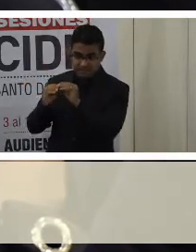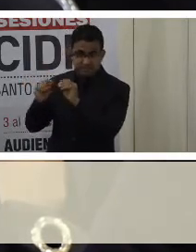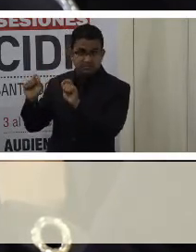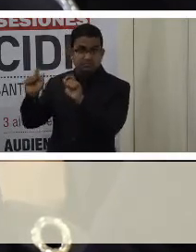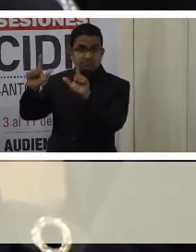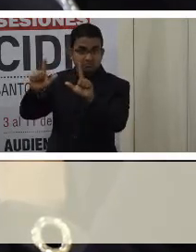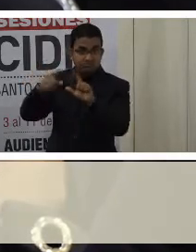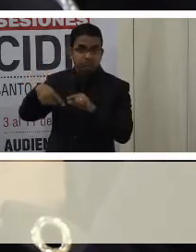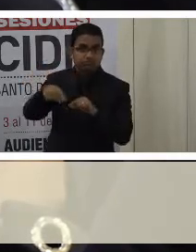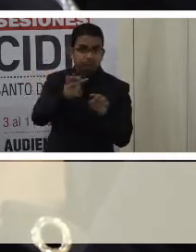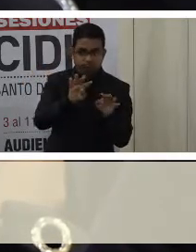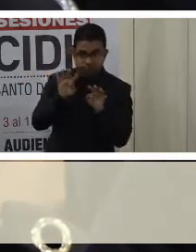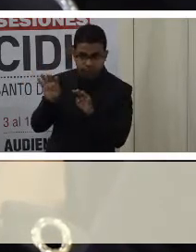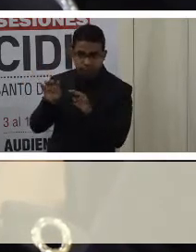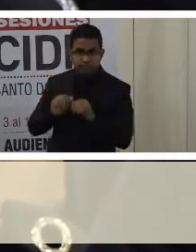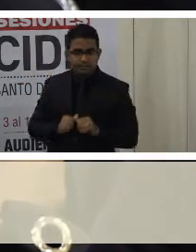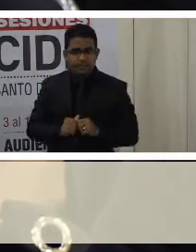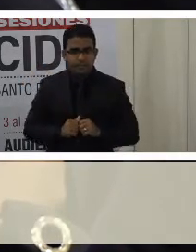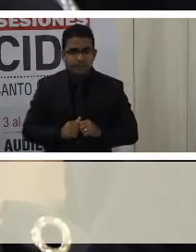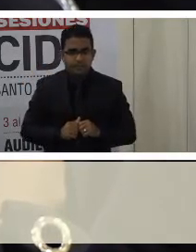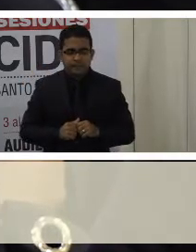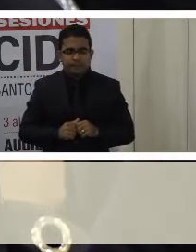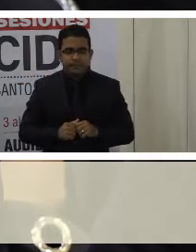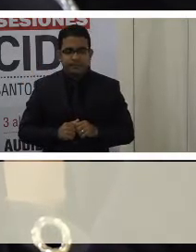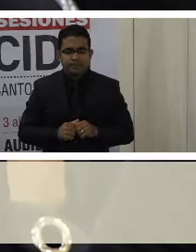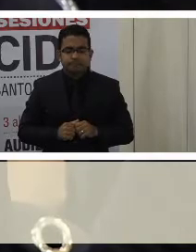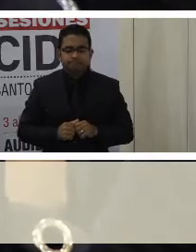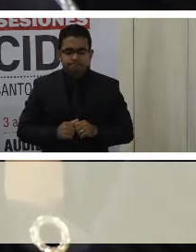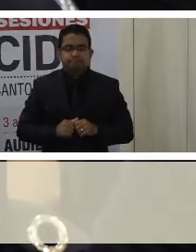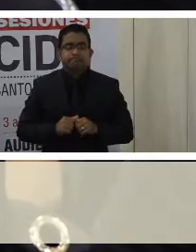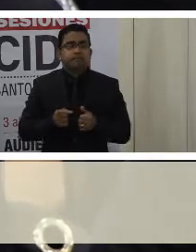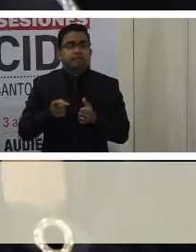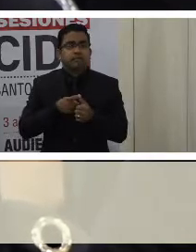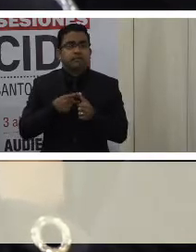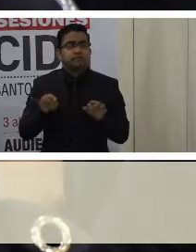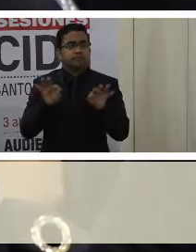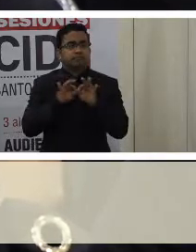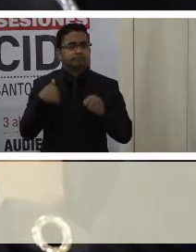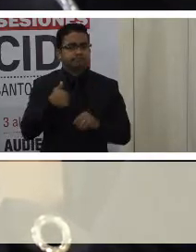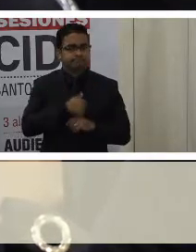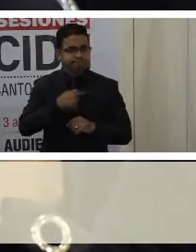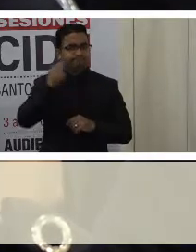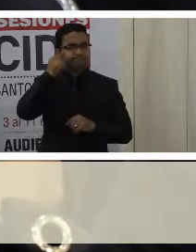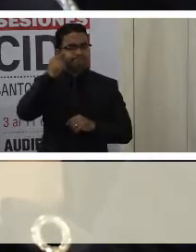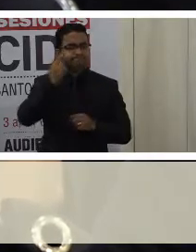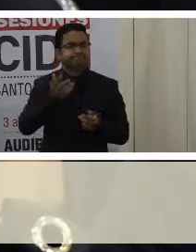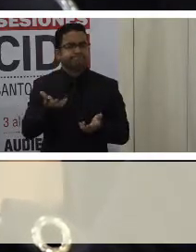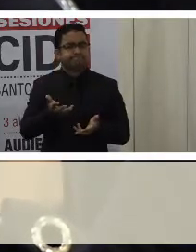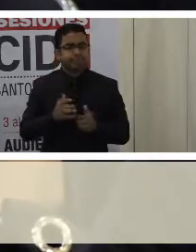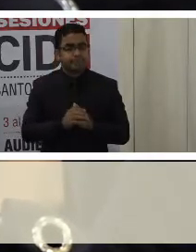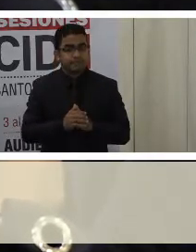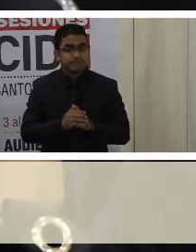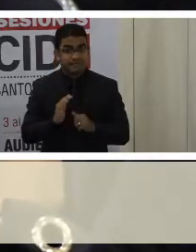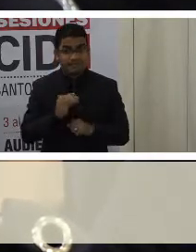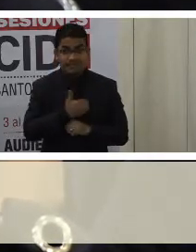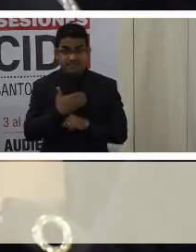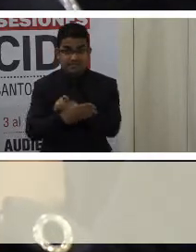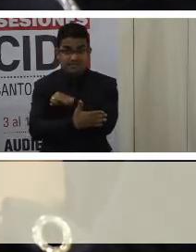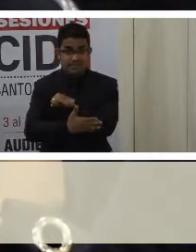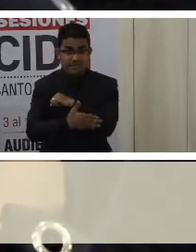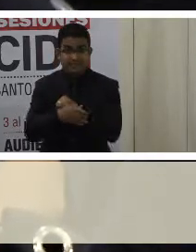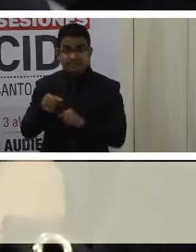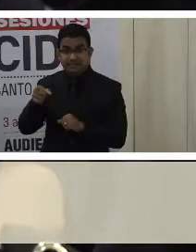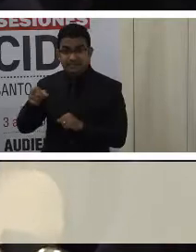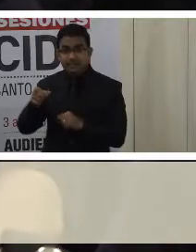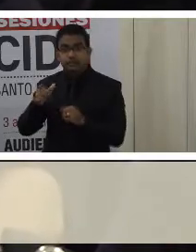tema. Lo primero que es importante que nosotros tengamos en cuenta es que en nuestro país, de acuerdo con el Censo